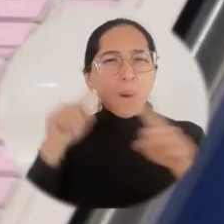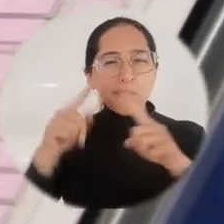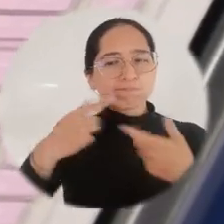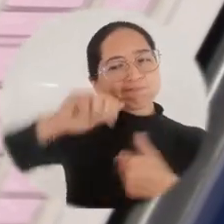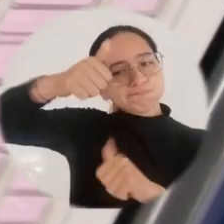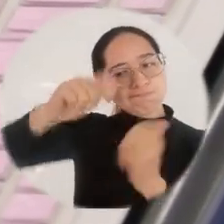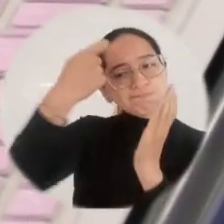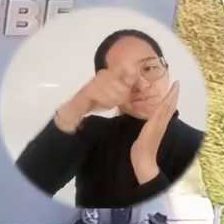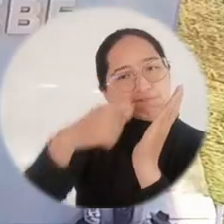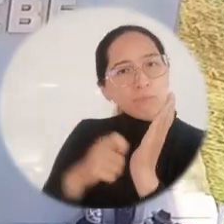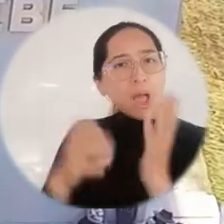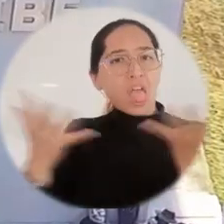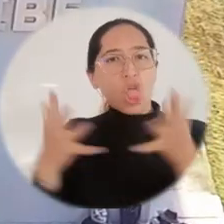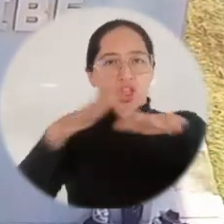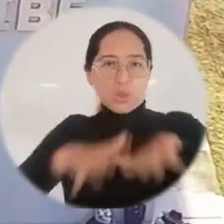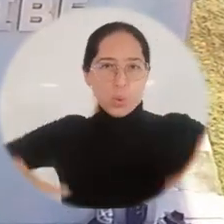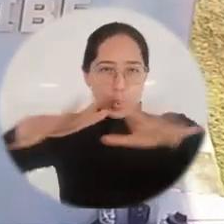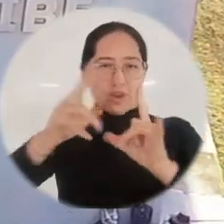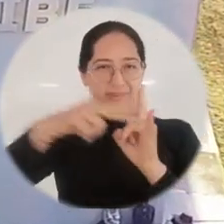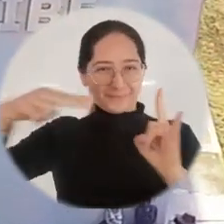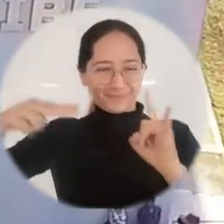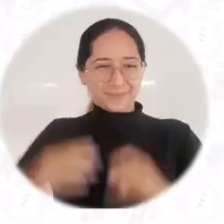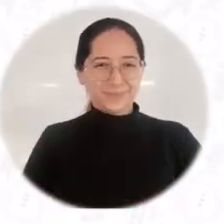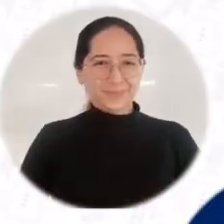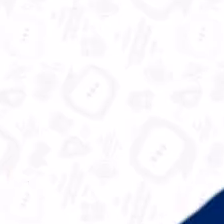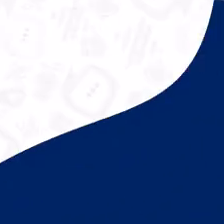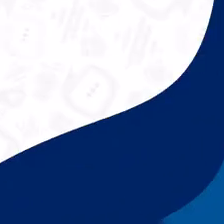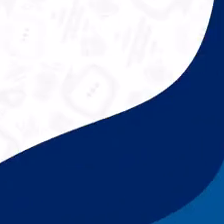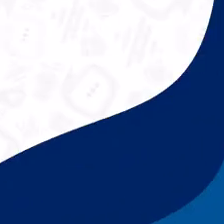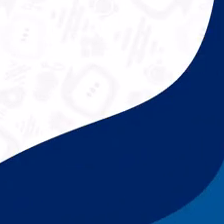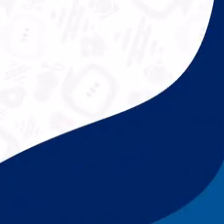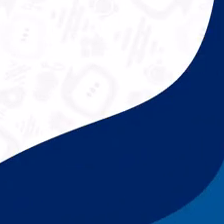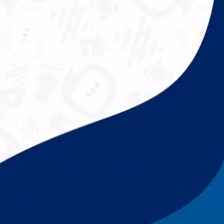cualificación en las instalaciones de la Universidad del Magdalena.